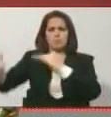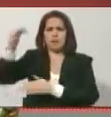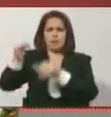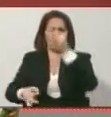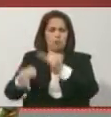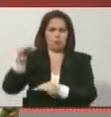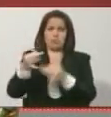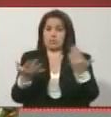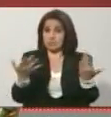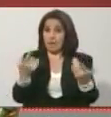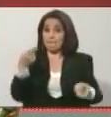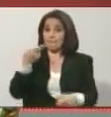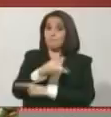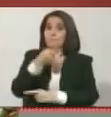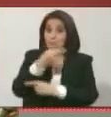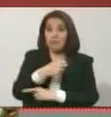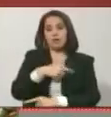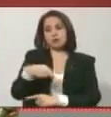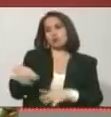máximo tribunal de este país.